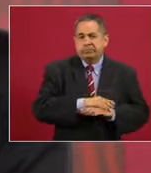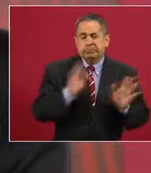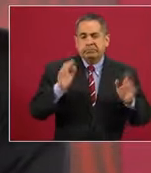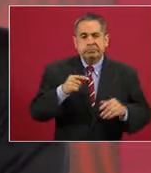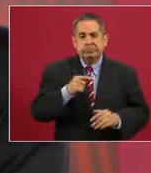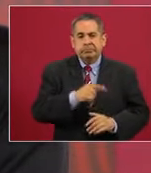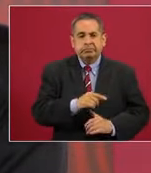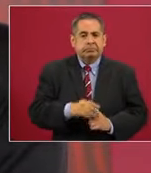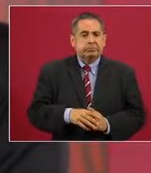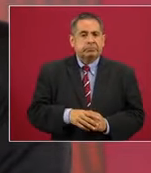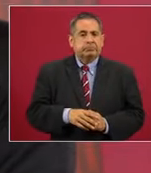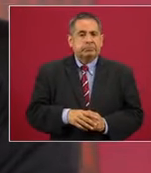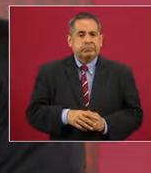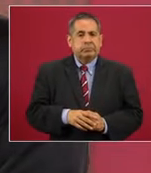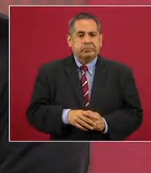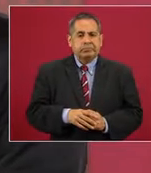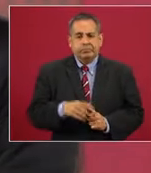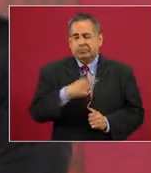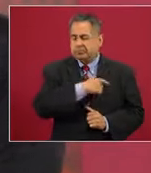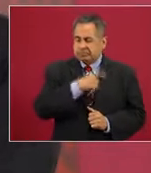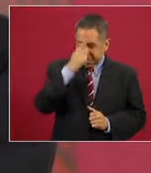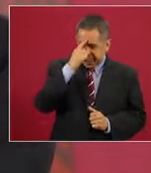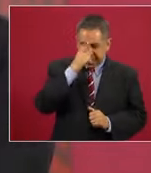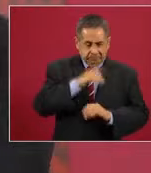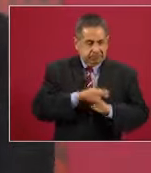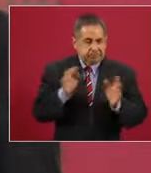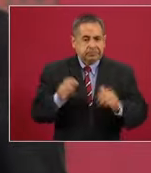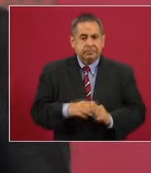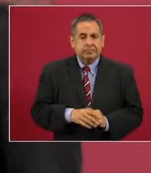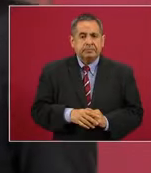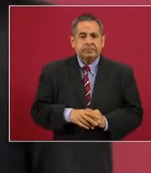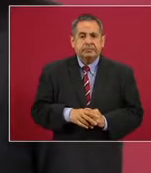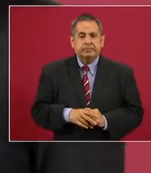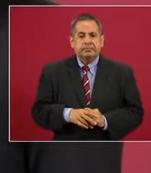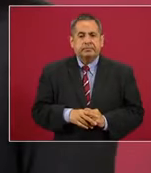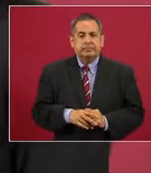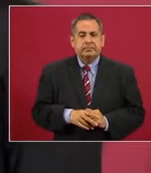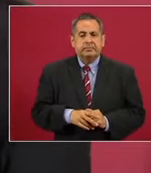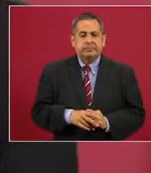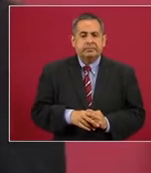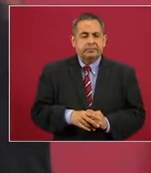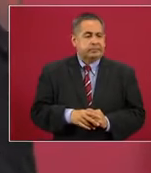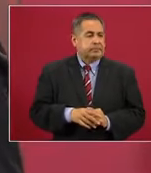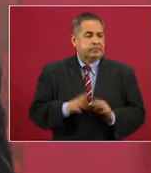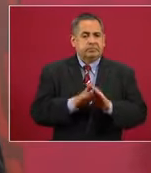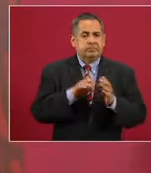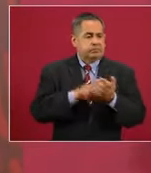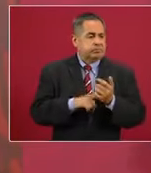doctrina que